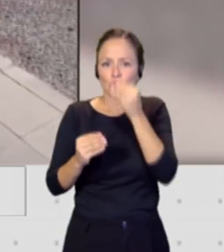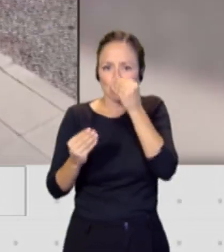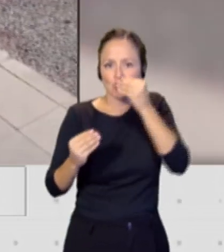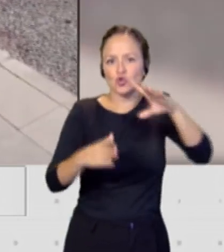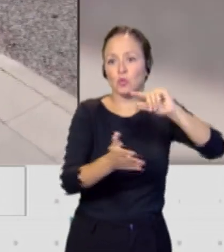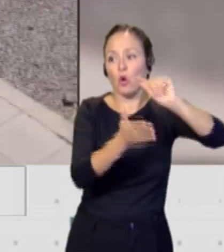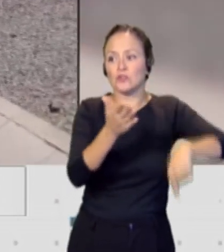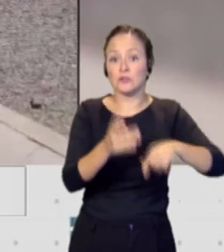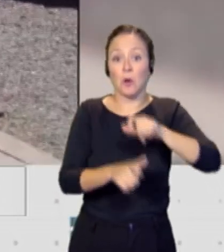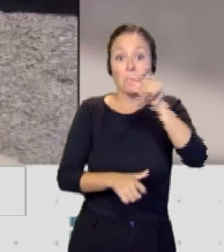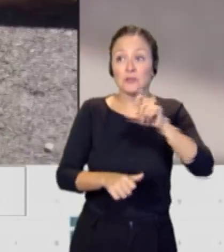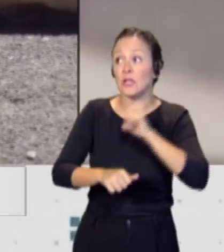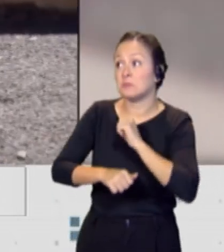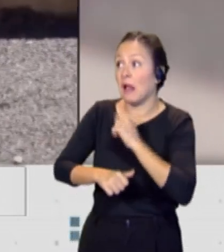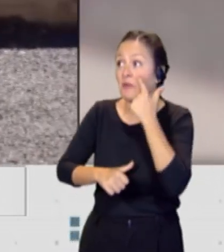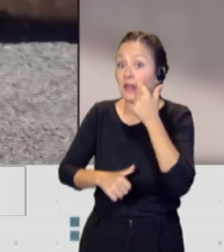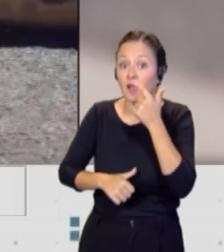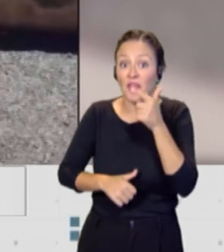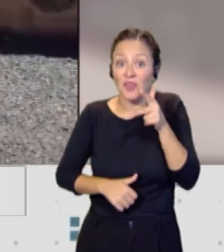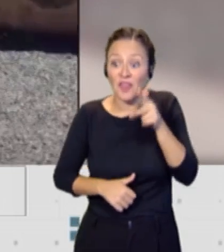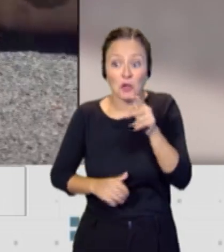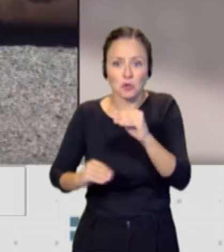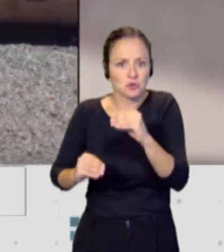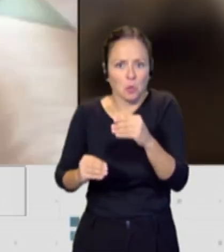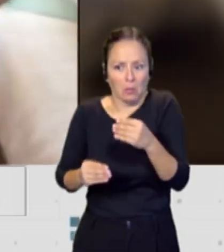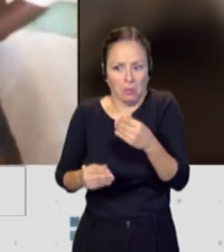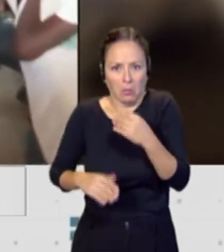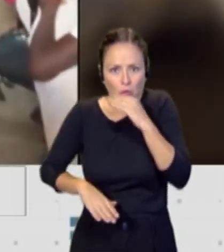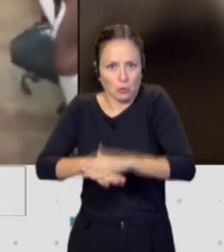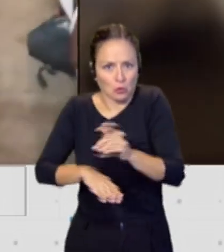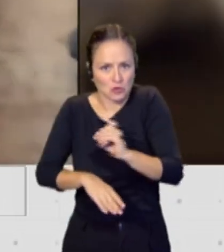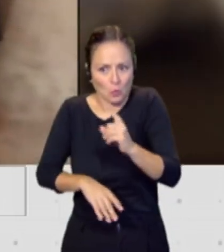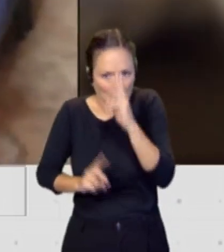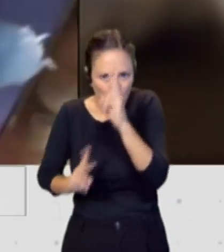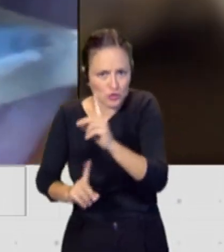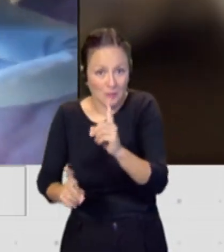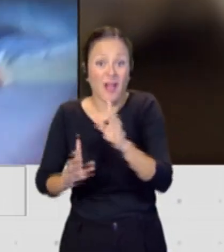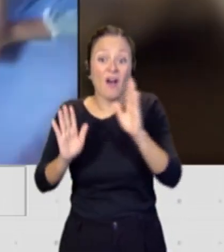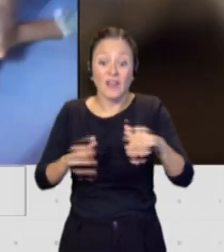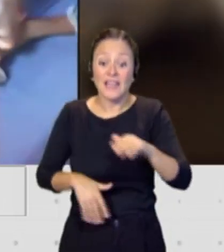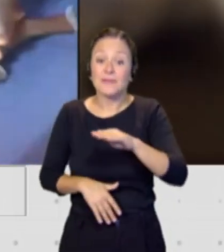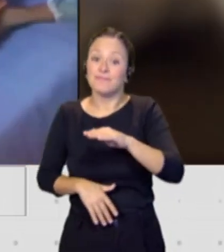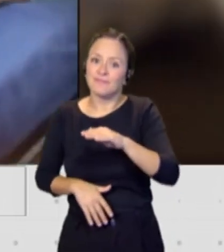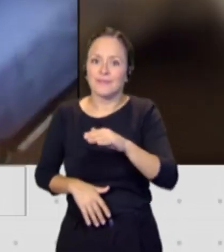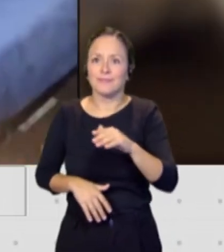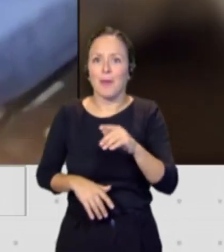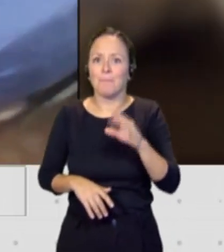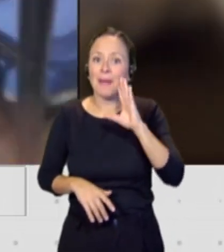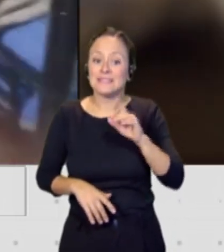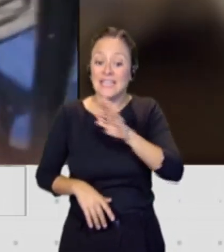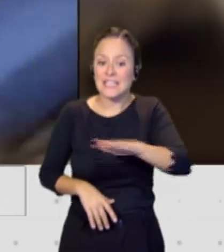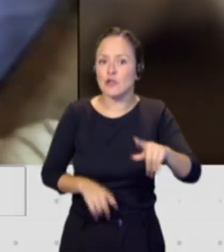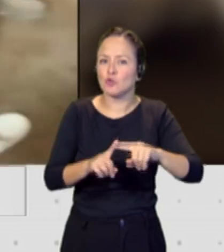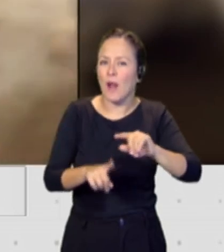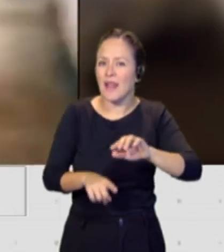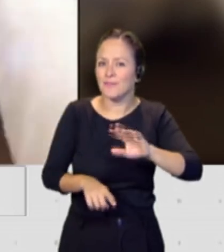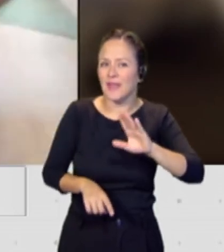países donde no hay garantías a sus derechos, abre el camino a la criminalización de esa infancia migrante, como decía